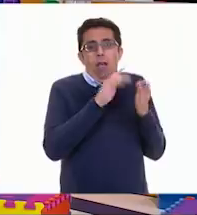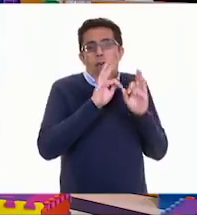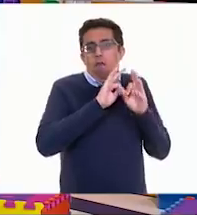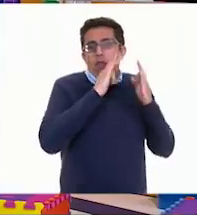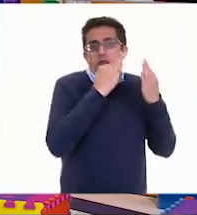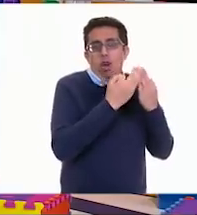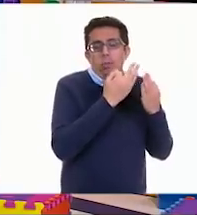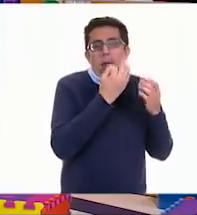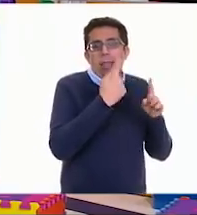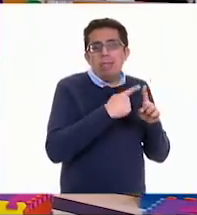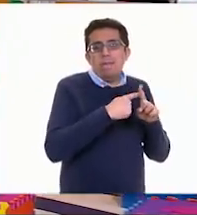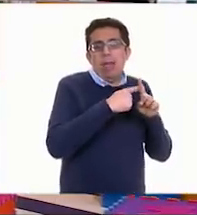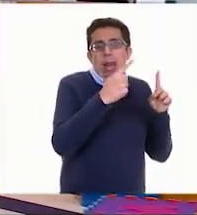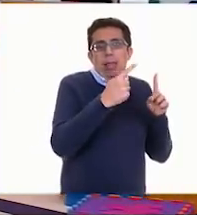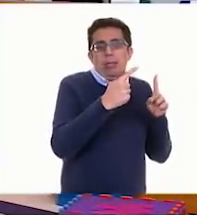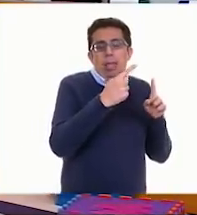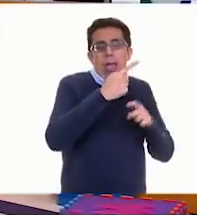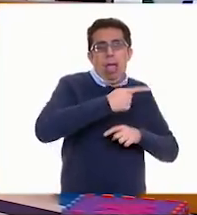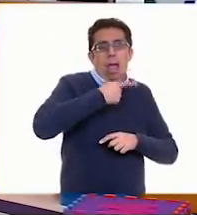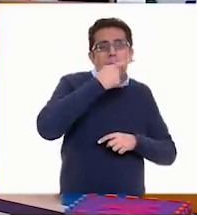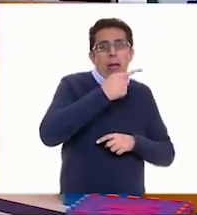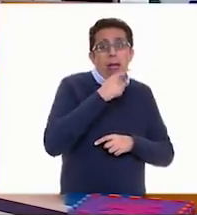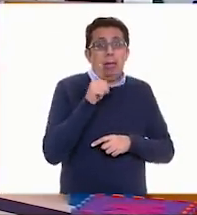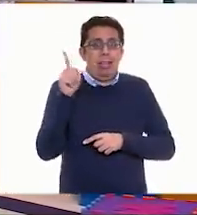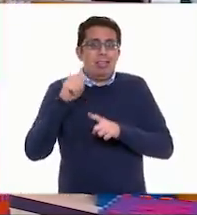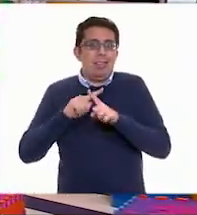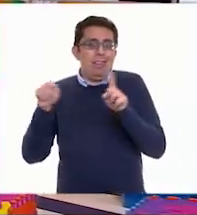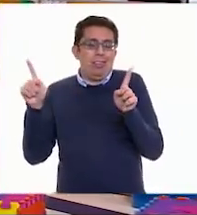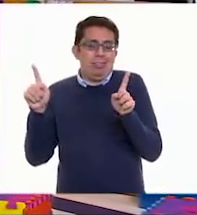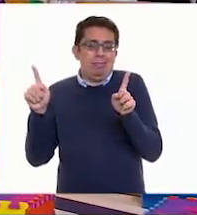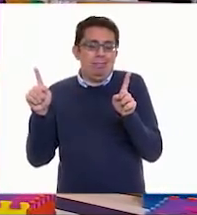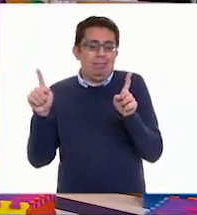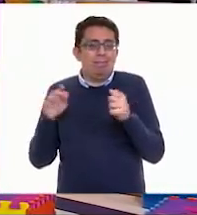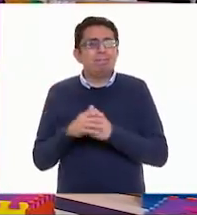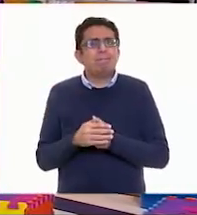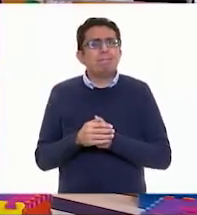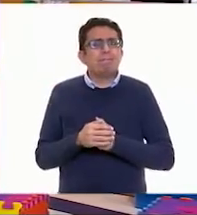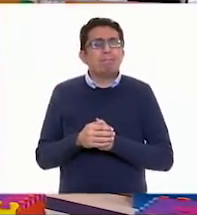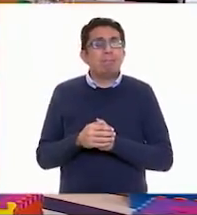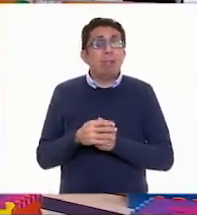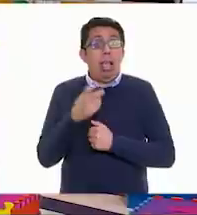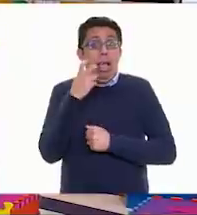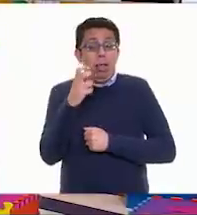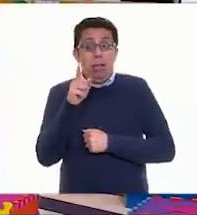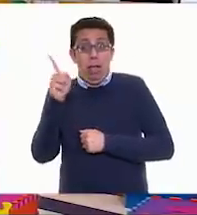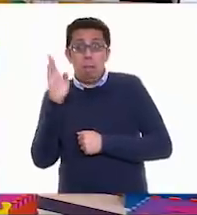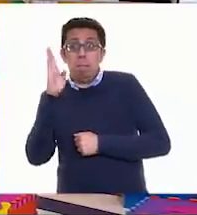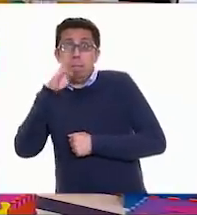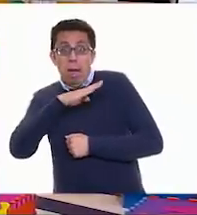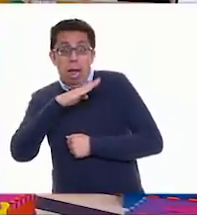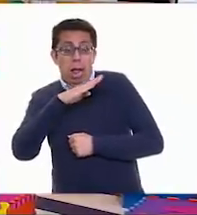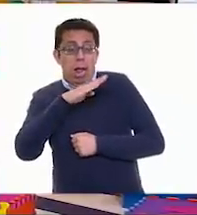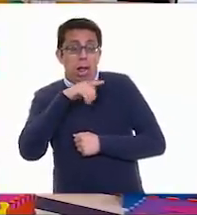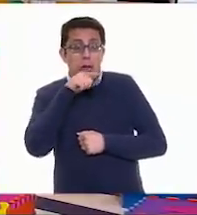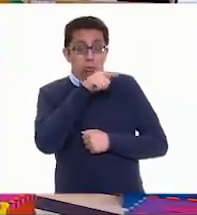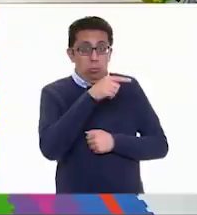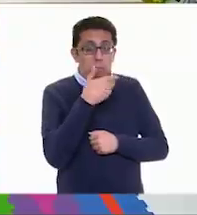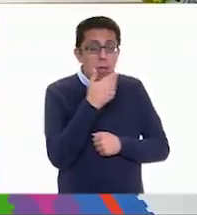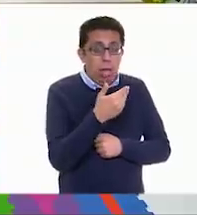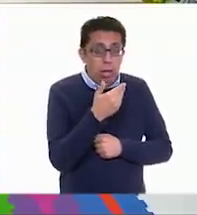se habla y cómo se dice. Y para ellos no. Esto no quiere decir que él esté mal o que tú estés mal,